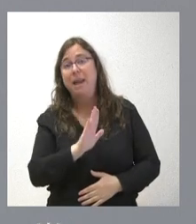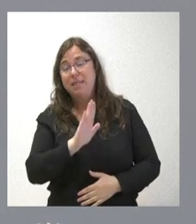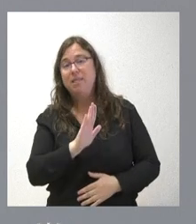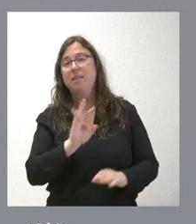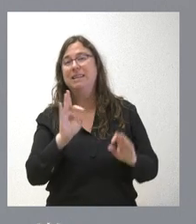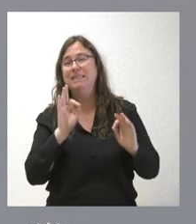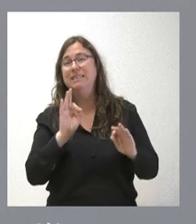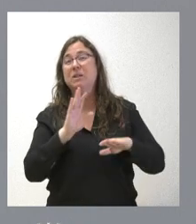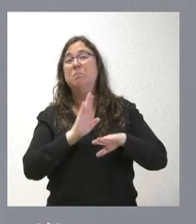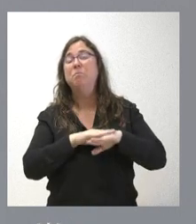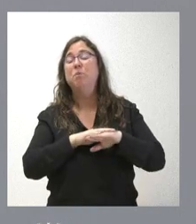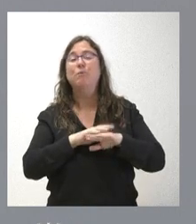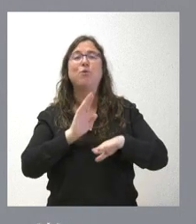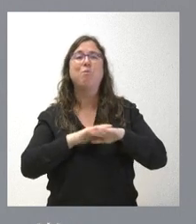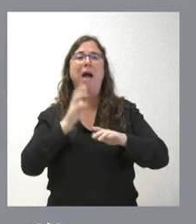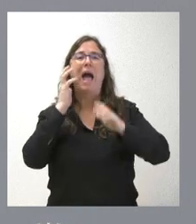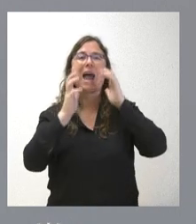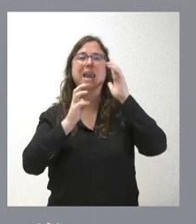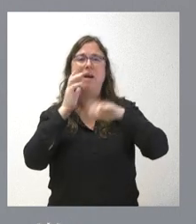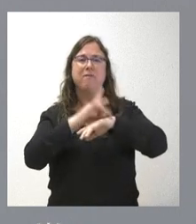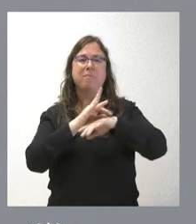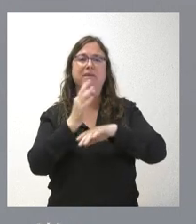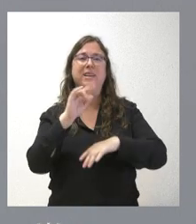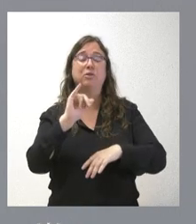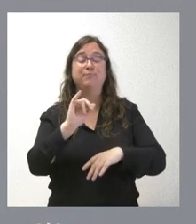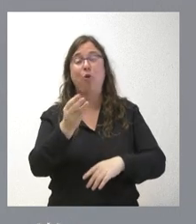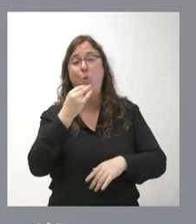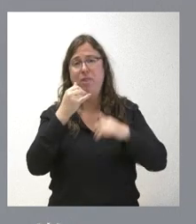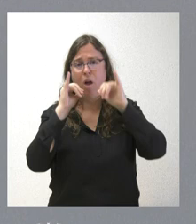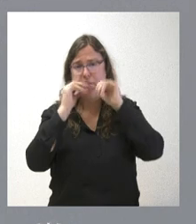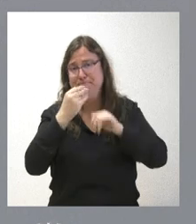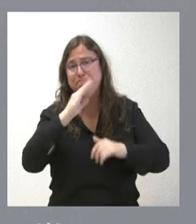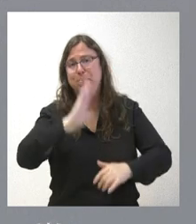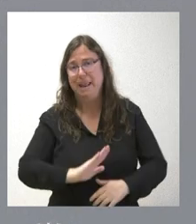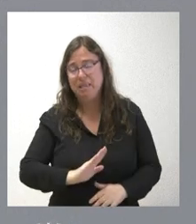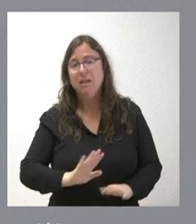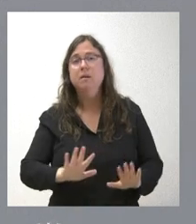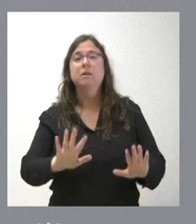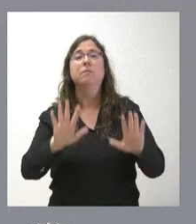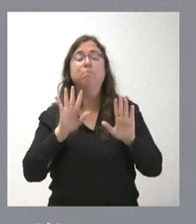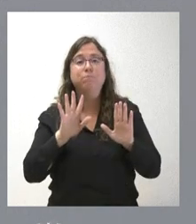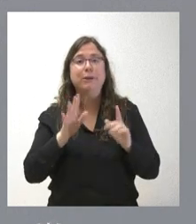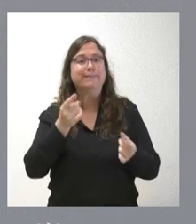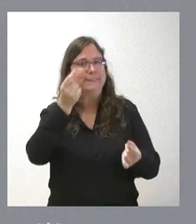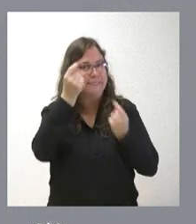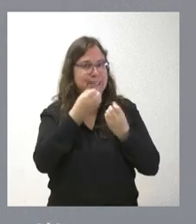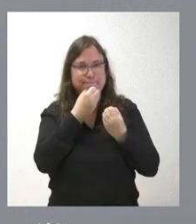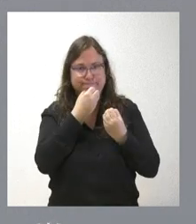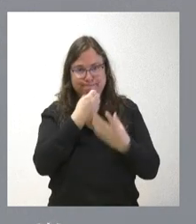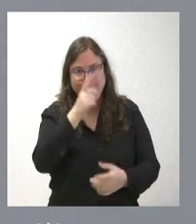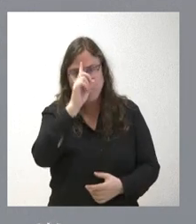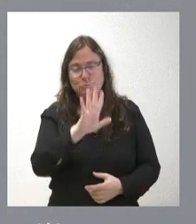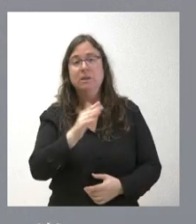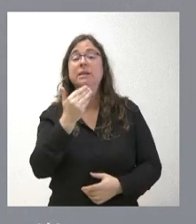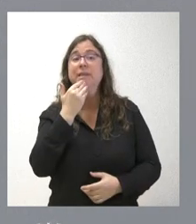animal silvestre que fue objeto de ingesta, pero le podremos dar una información más detallada una vez que los servicios